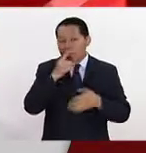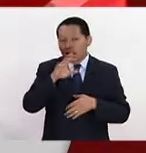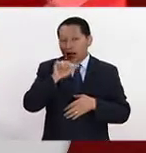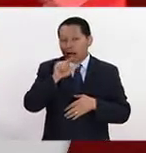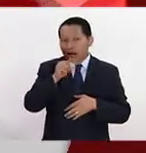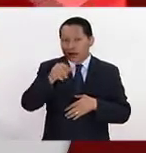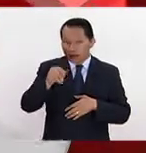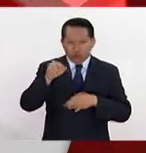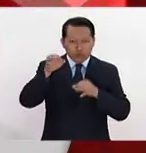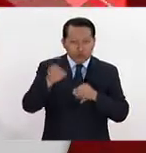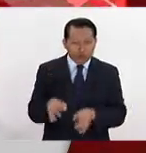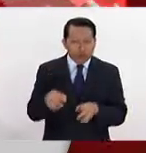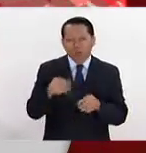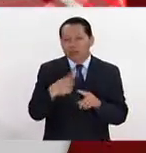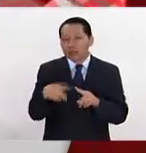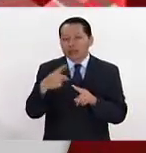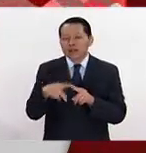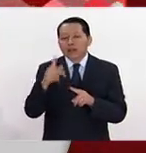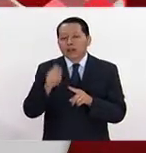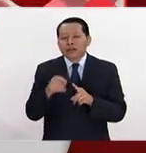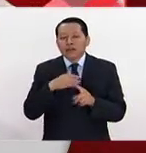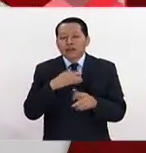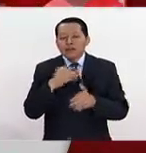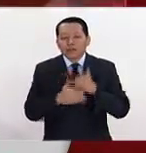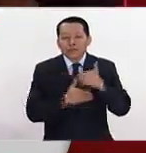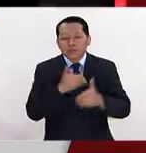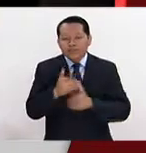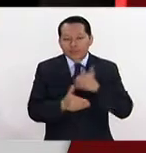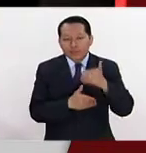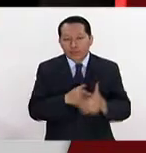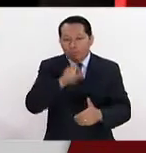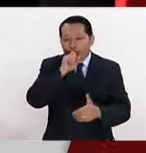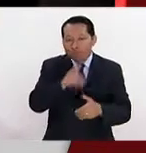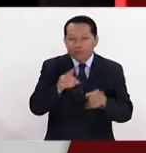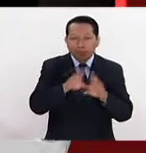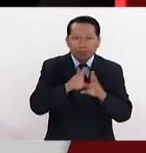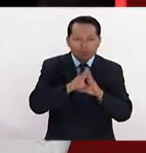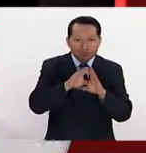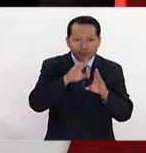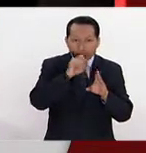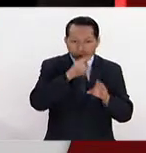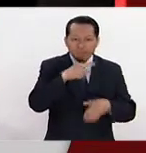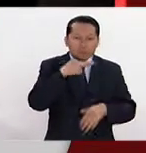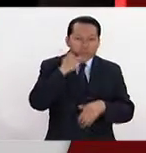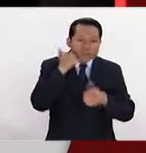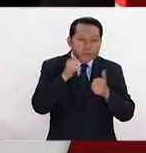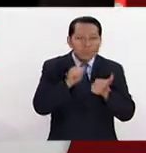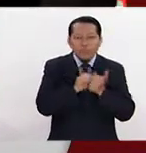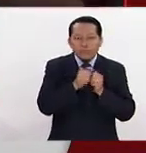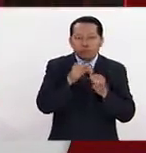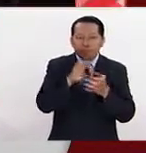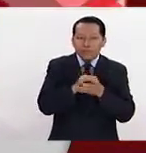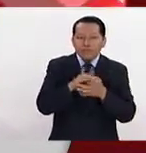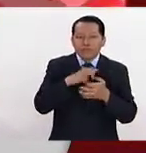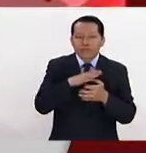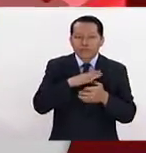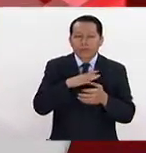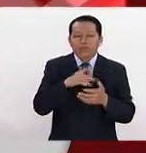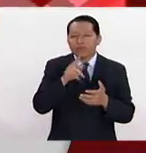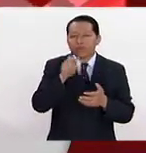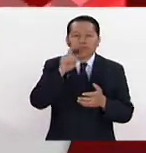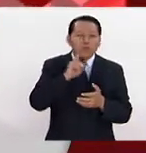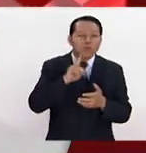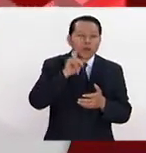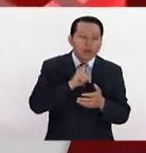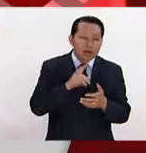Como sea, es una pintura que habla también de este proceso de acondicionamiento de Caraballo en Roma y muestra a una gitana que está